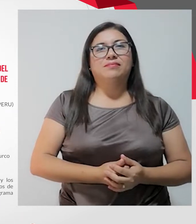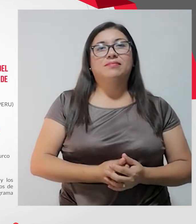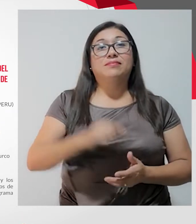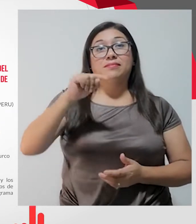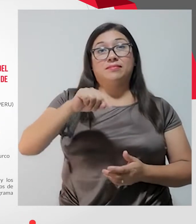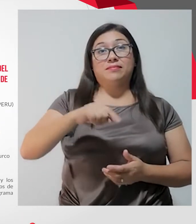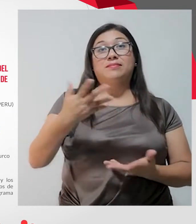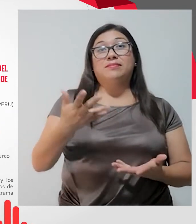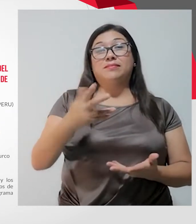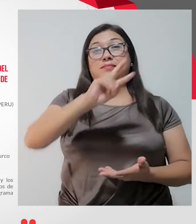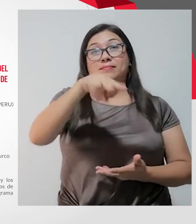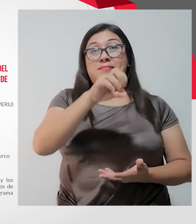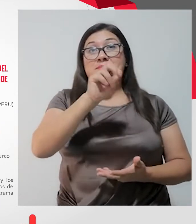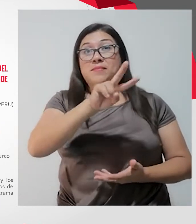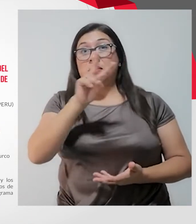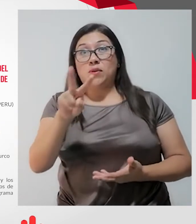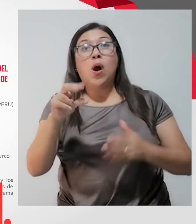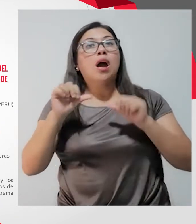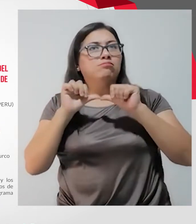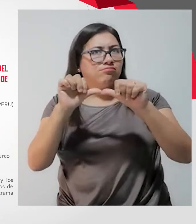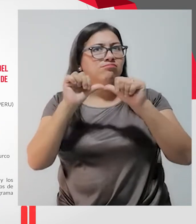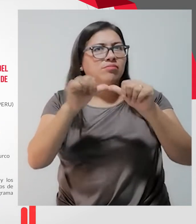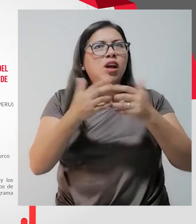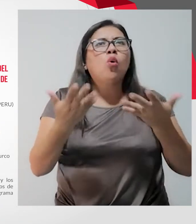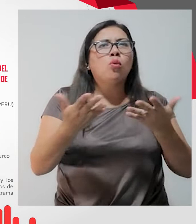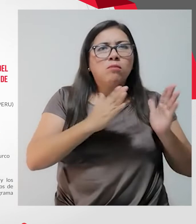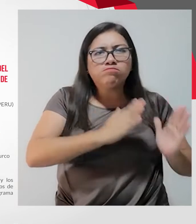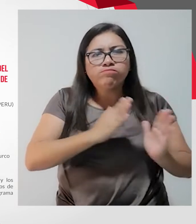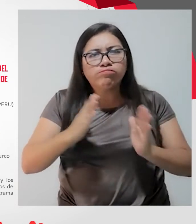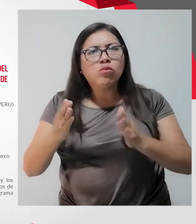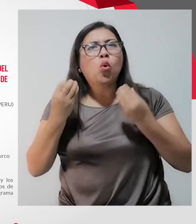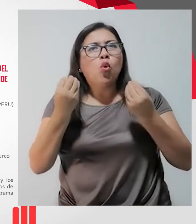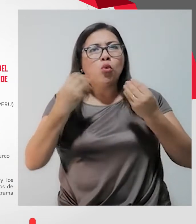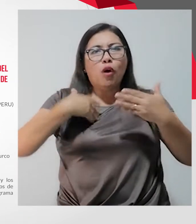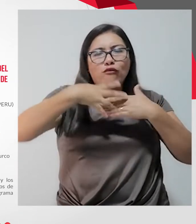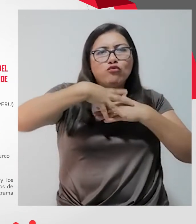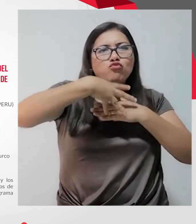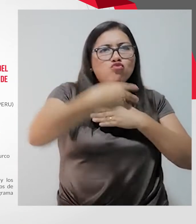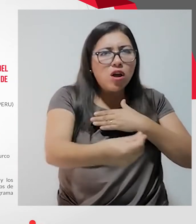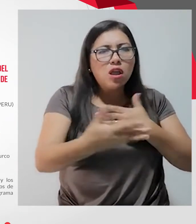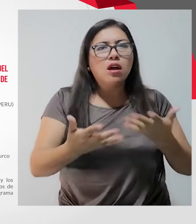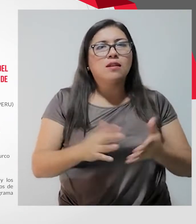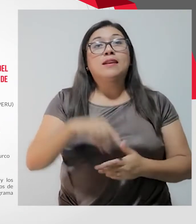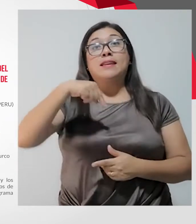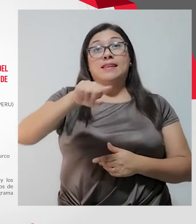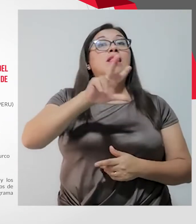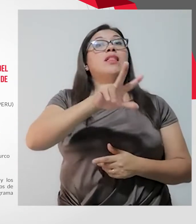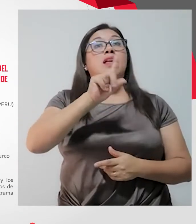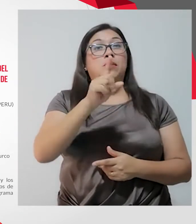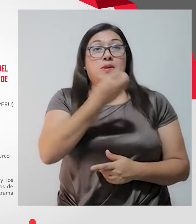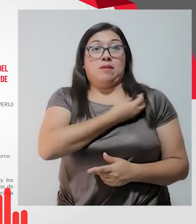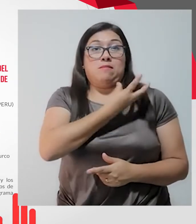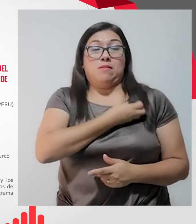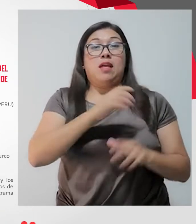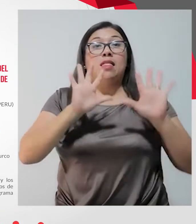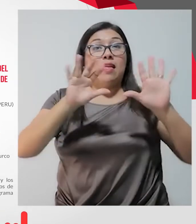Este 2022 continúa la preparación y vuelve la evacuación. Este 31 de